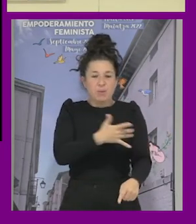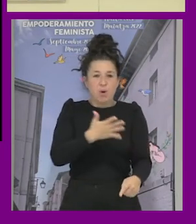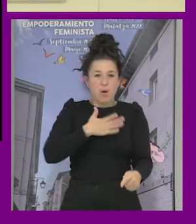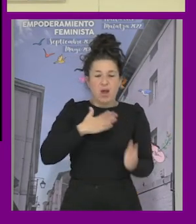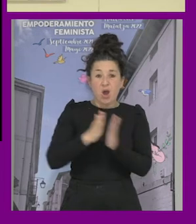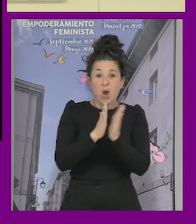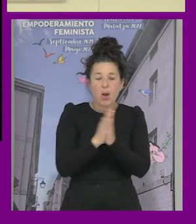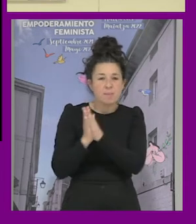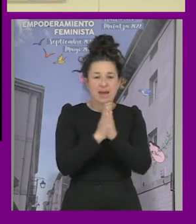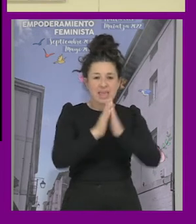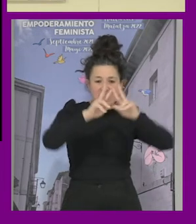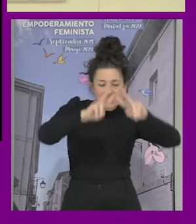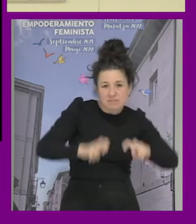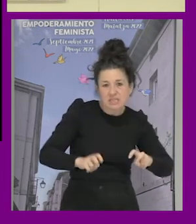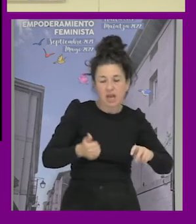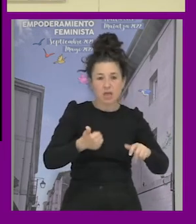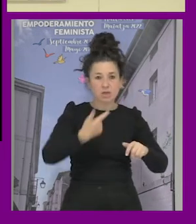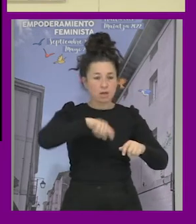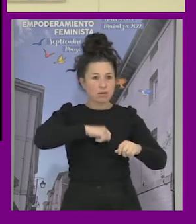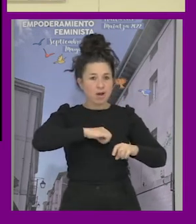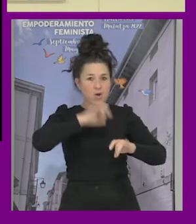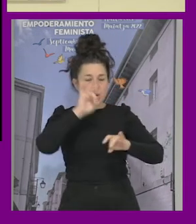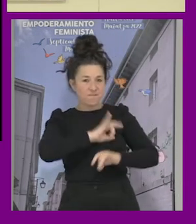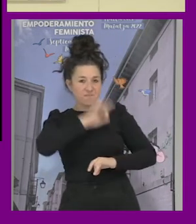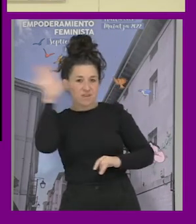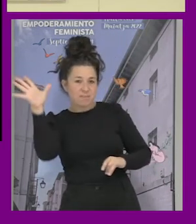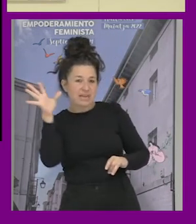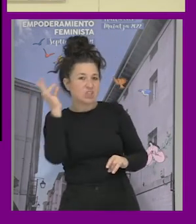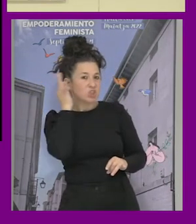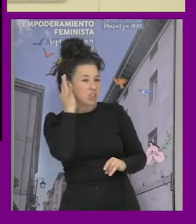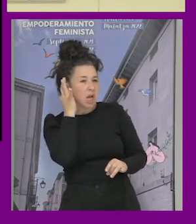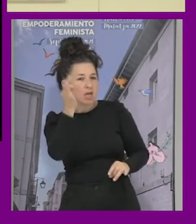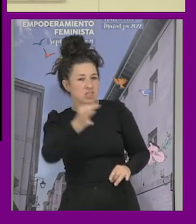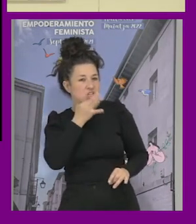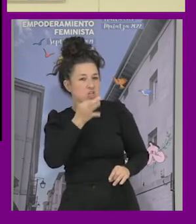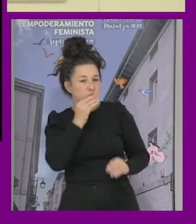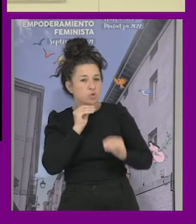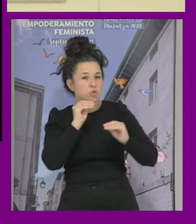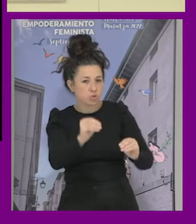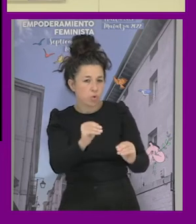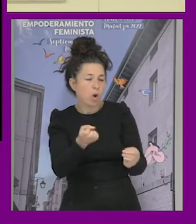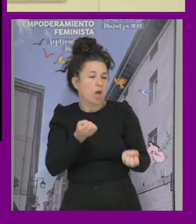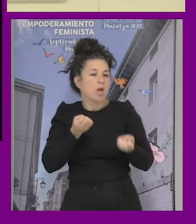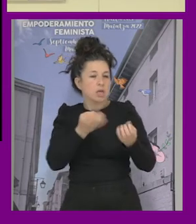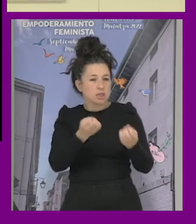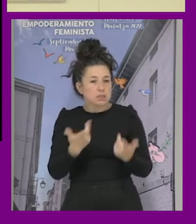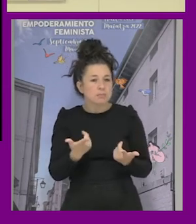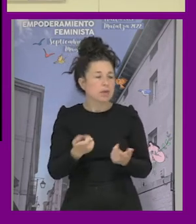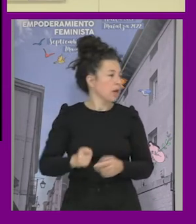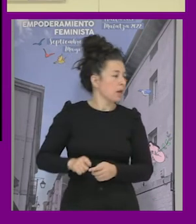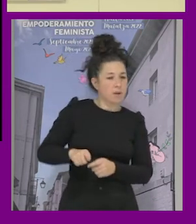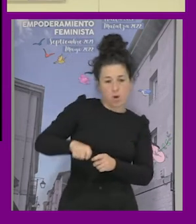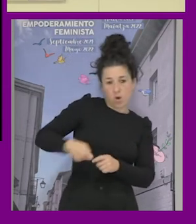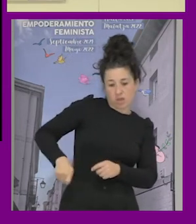estábamos absolutamente anonadadas con estas chicas que hacían este discurso y contaban lo que ya sabéis ¿no? desde llevar la llave aquí